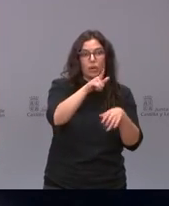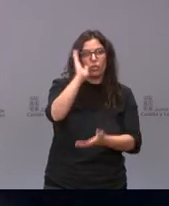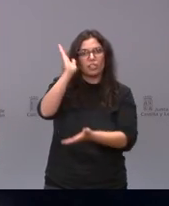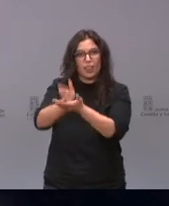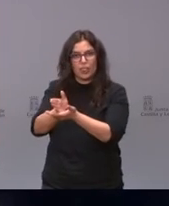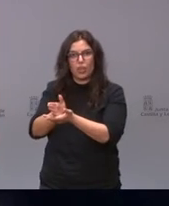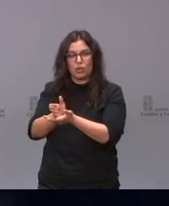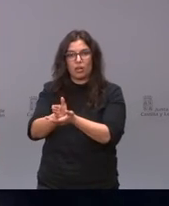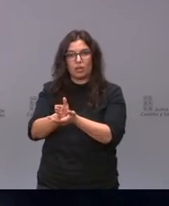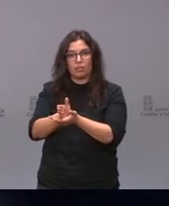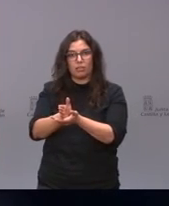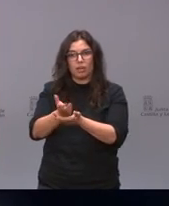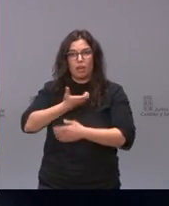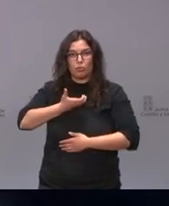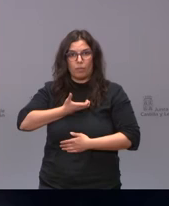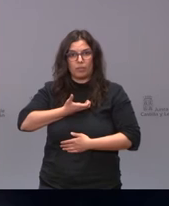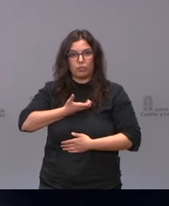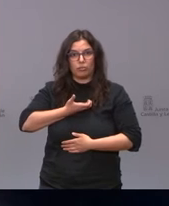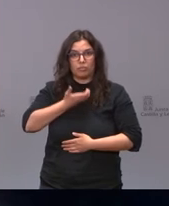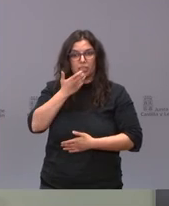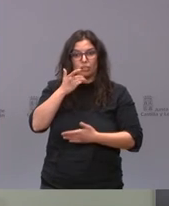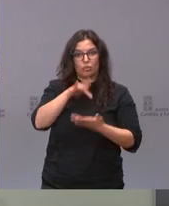ayuntamientos que han adoptado esas decisiones gracias